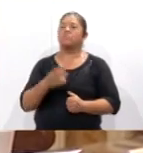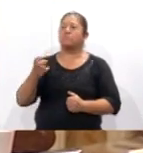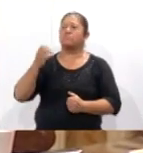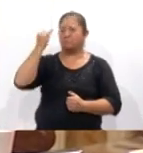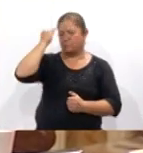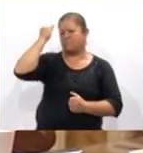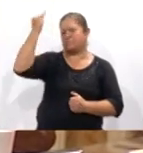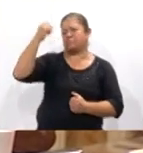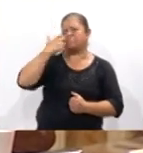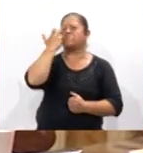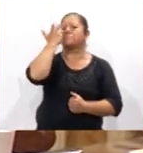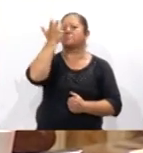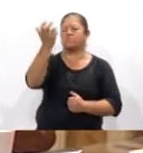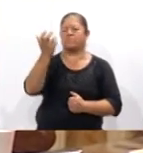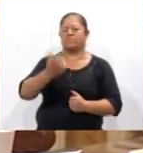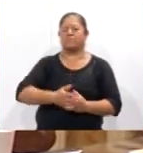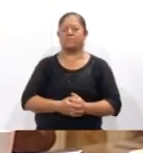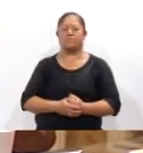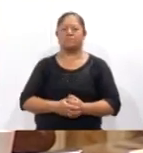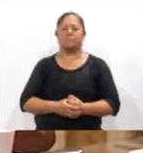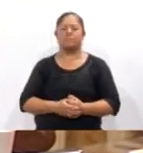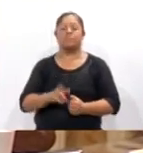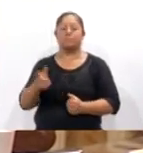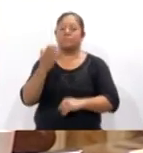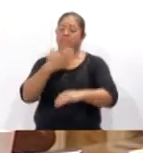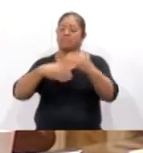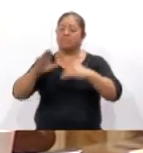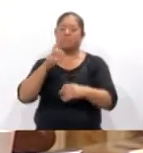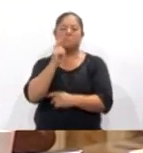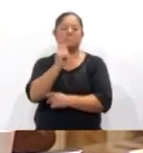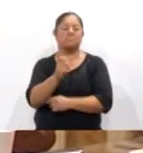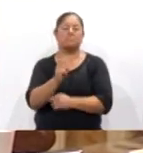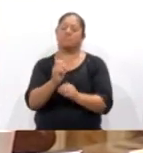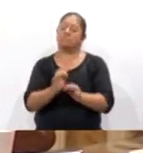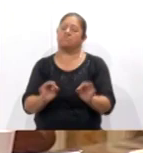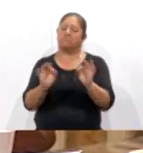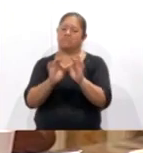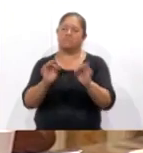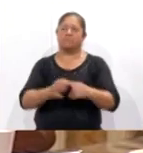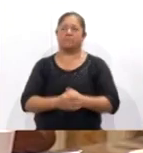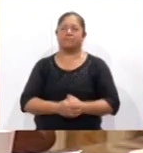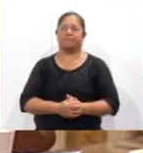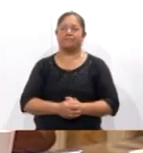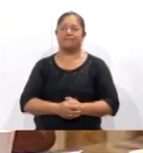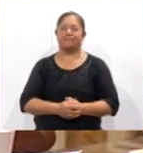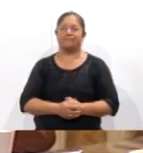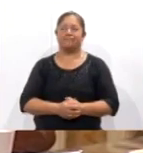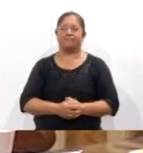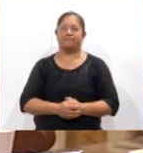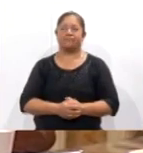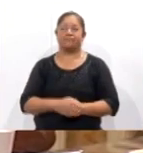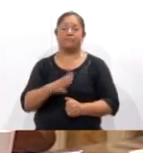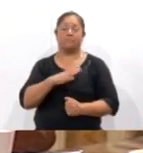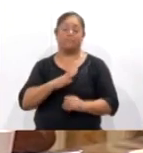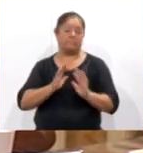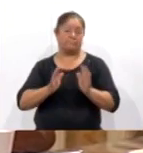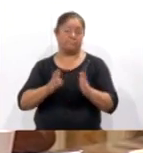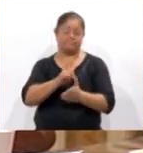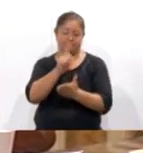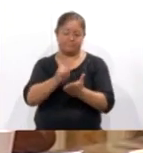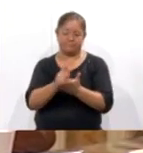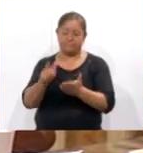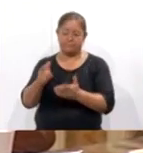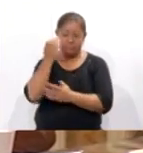de que tenemos avances significativos, pues es muy importante. O hemos tenido ya una ley de cambio